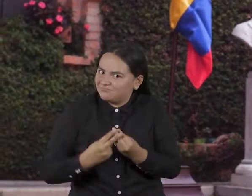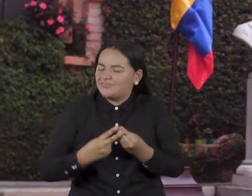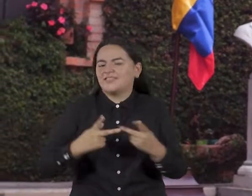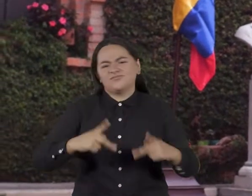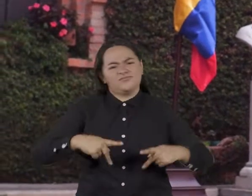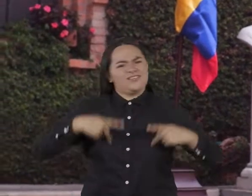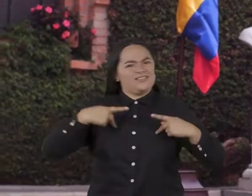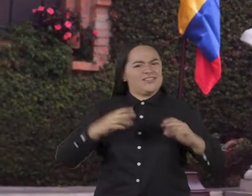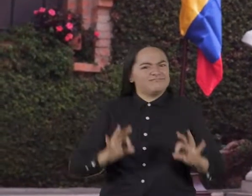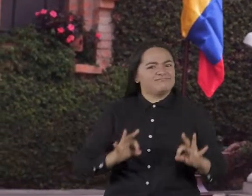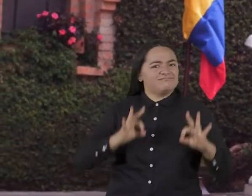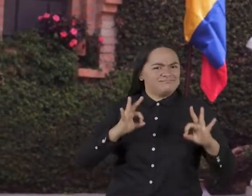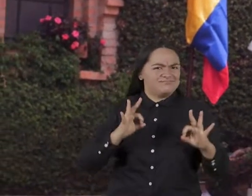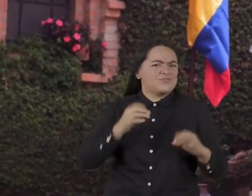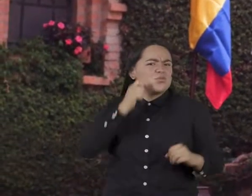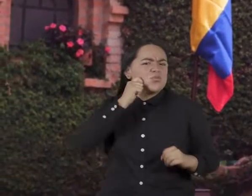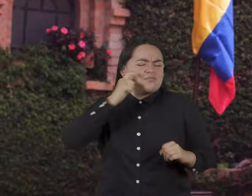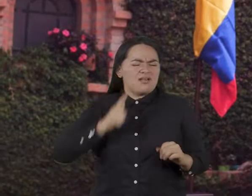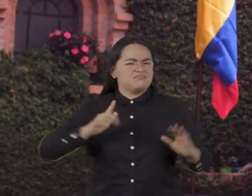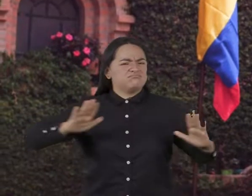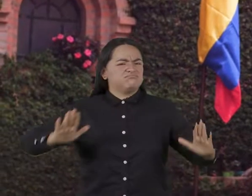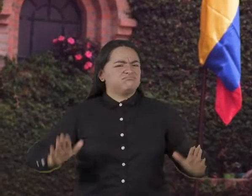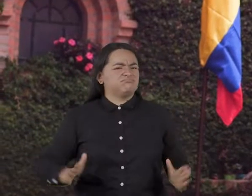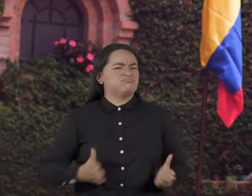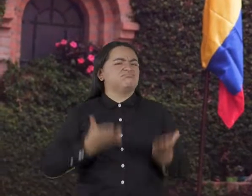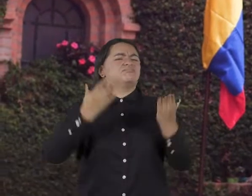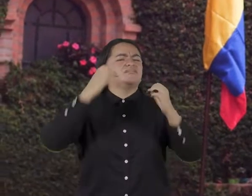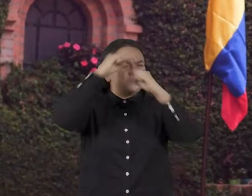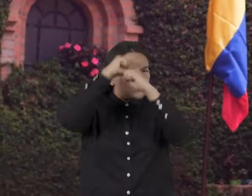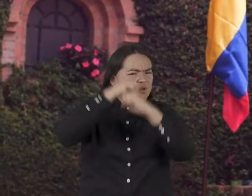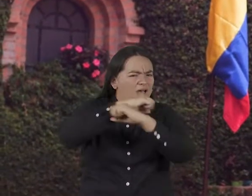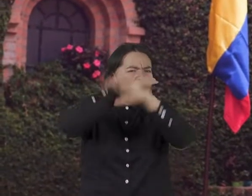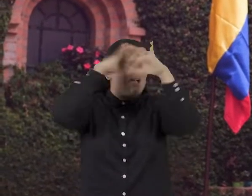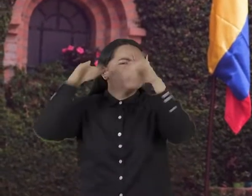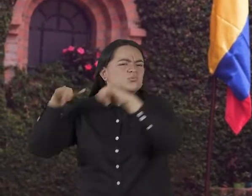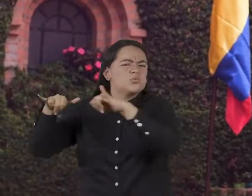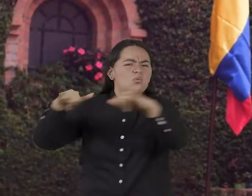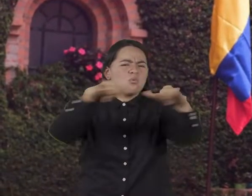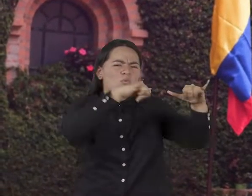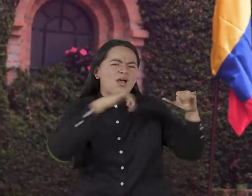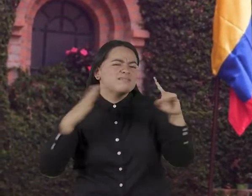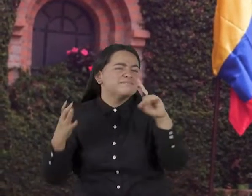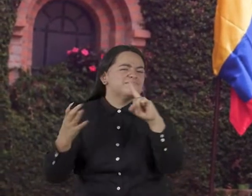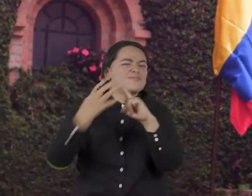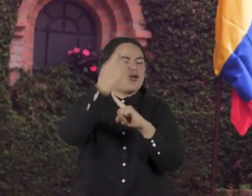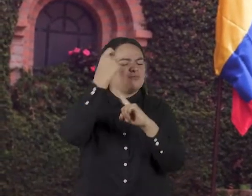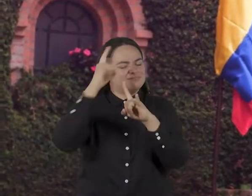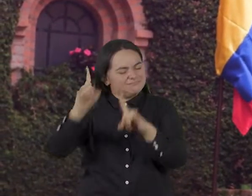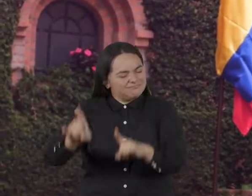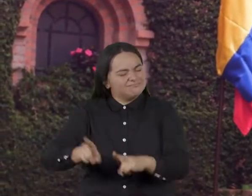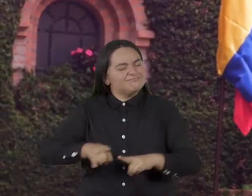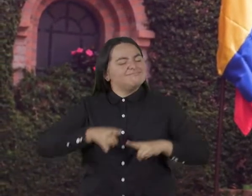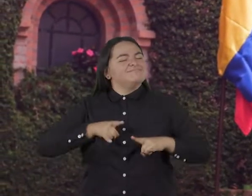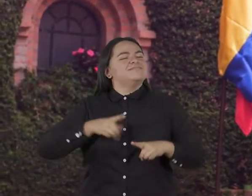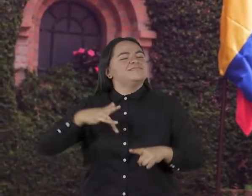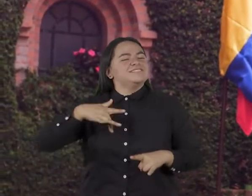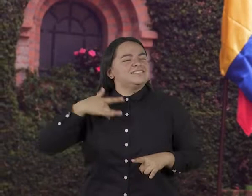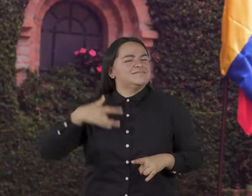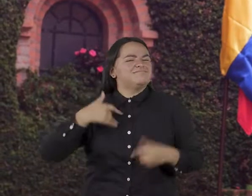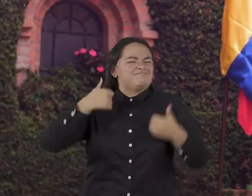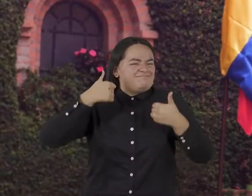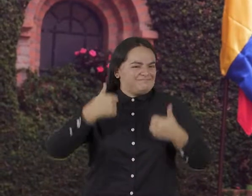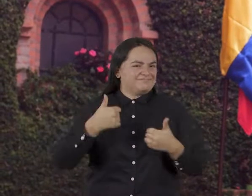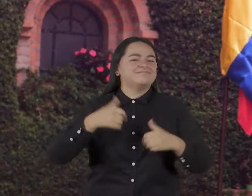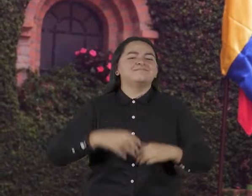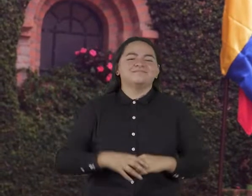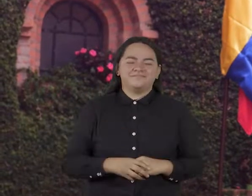herramienta, un lugar para propiciar la vida con calidad, para conectar las dimensiones de lo humano, trabajar en torno a objetivos